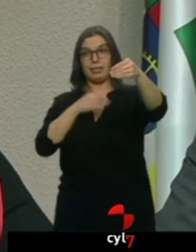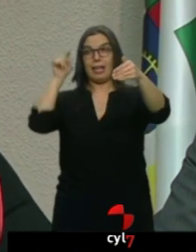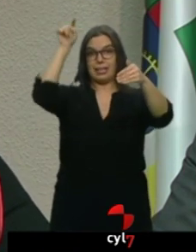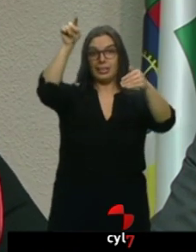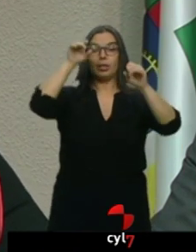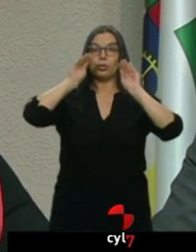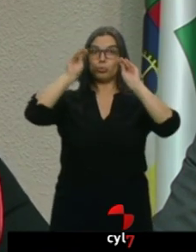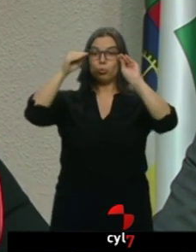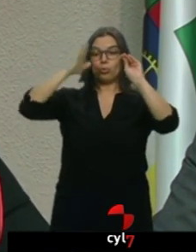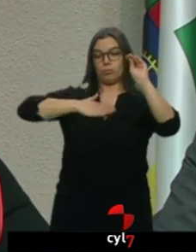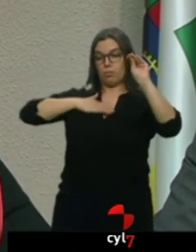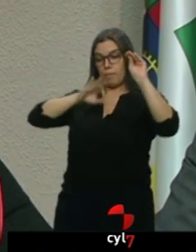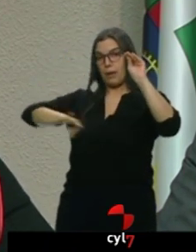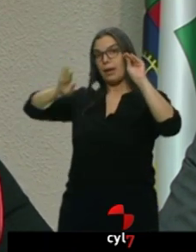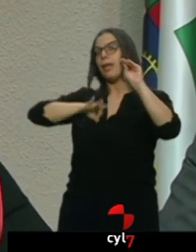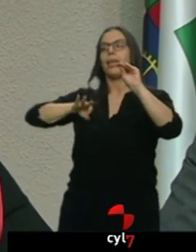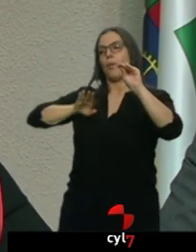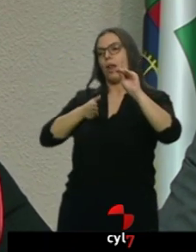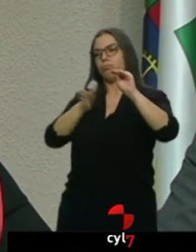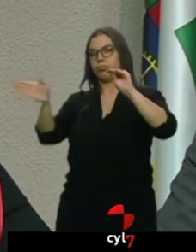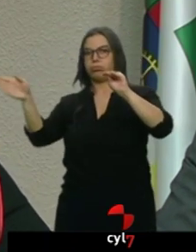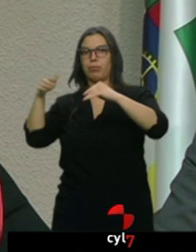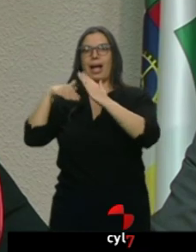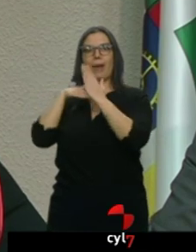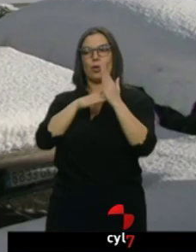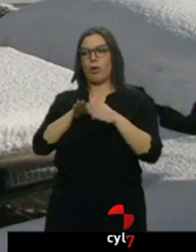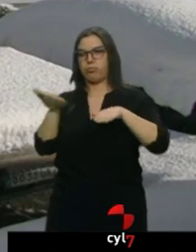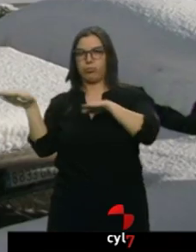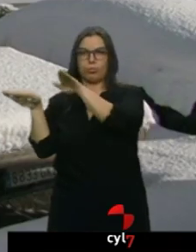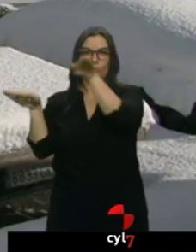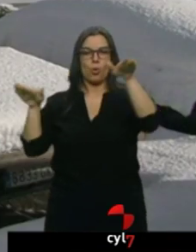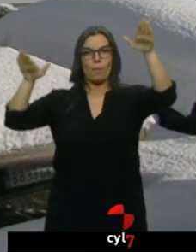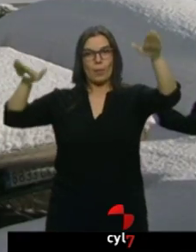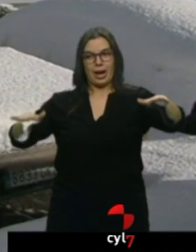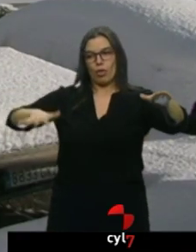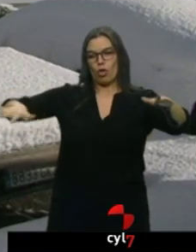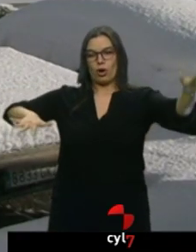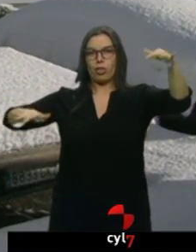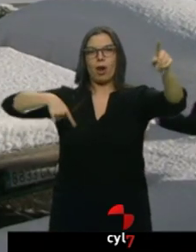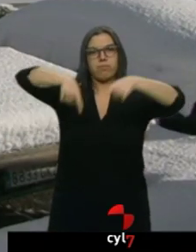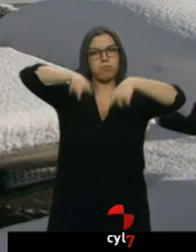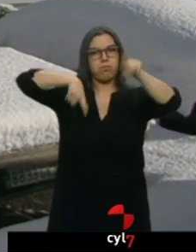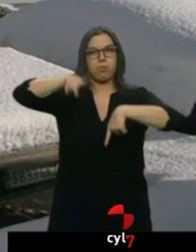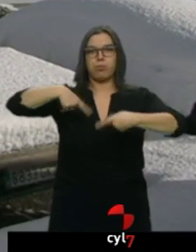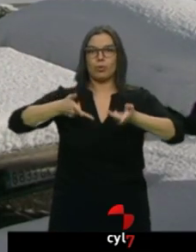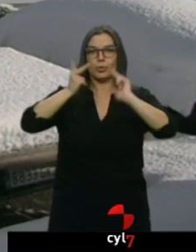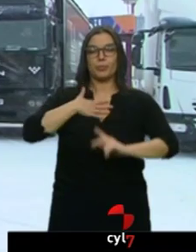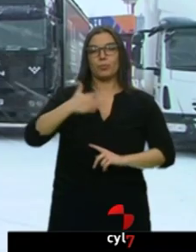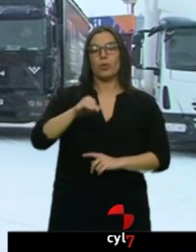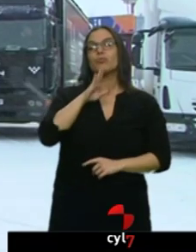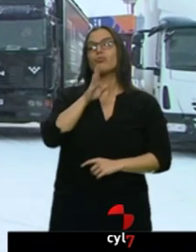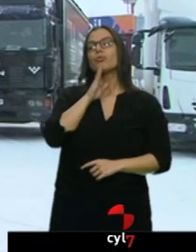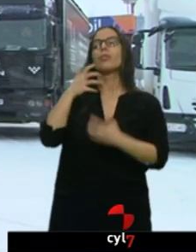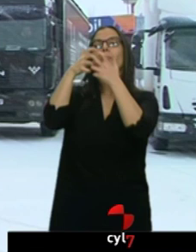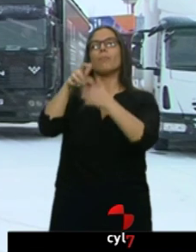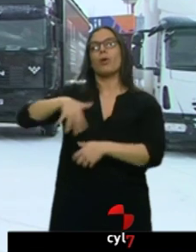Cantabria, podemos evitar que los vehículos queden atrapados en el puerto. Embolsamientos que tendrían lugar en el Polígono Industrial de Aguilar de Campo y en